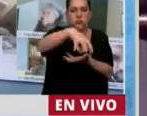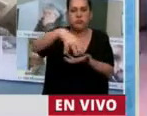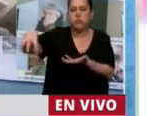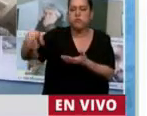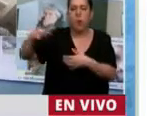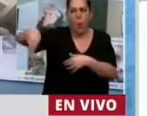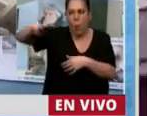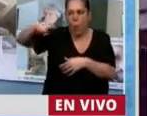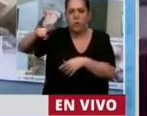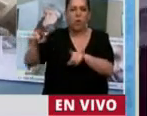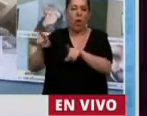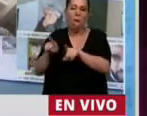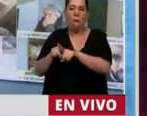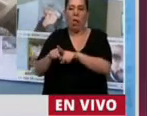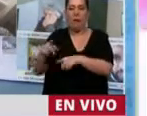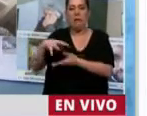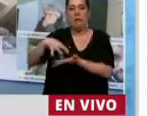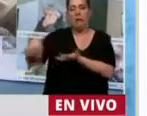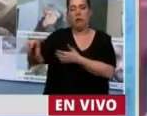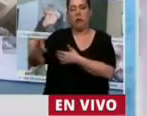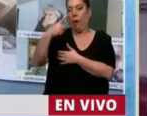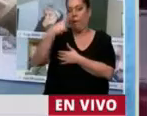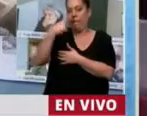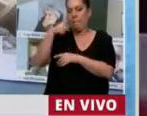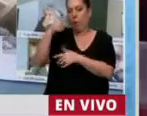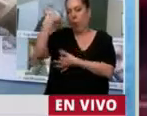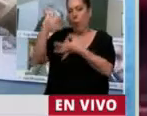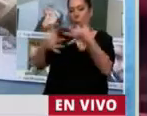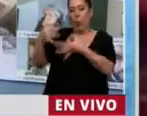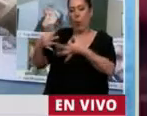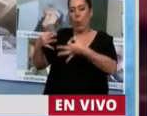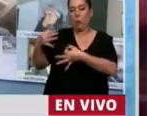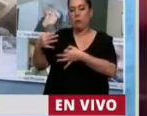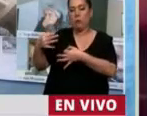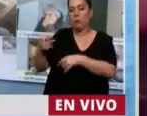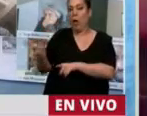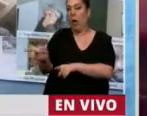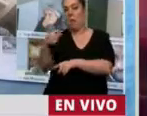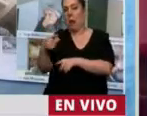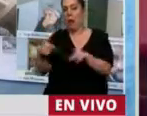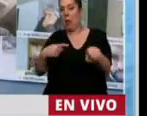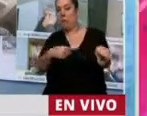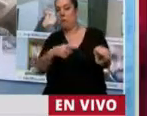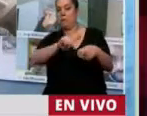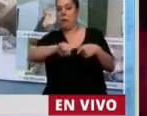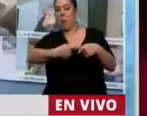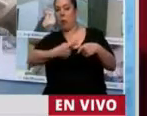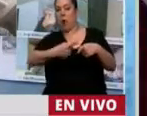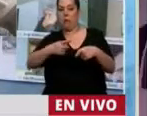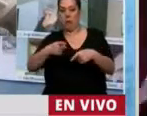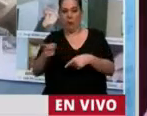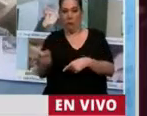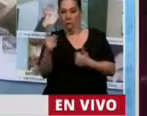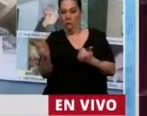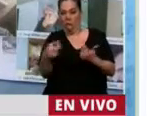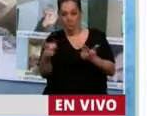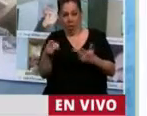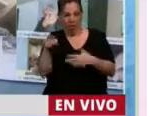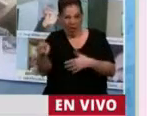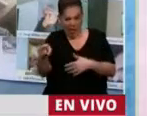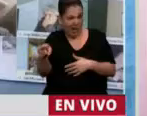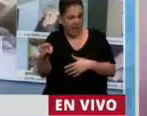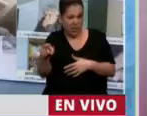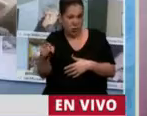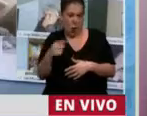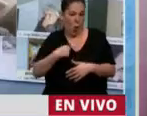propuesta para agilizar la justicia federal en el país, ¿no? Pero esta actitud, digamos,